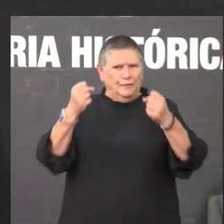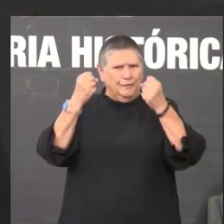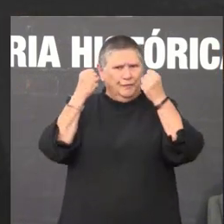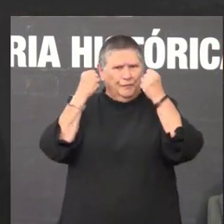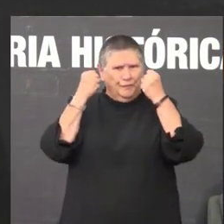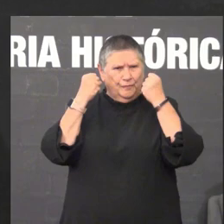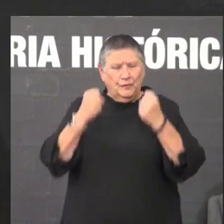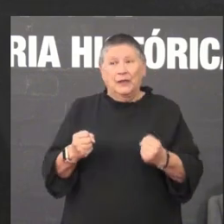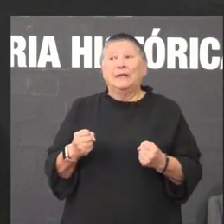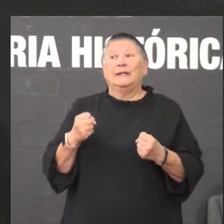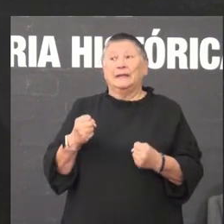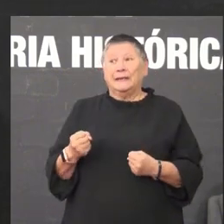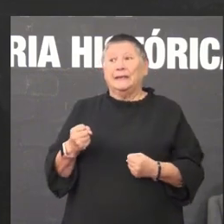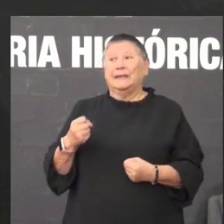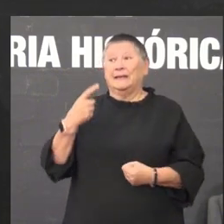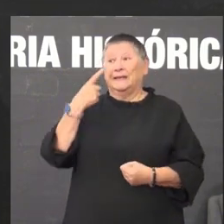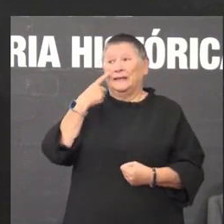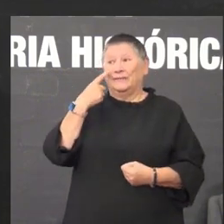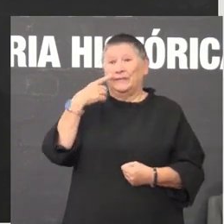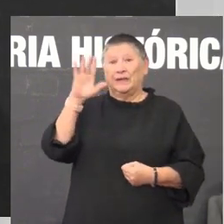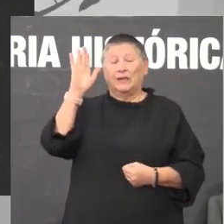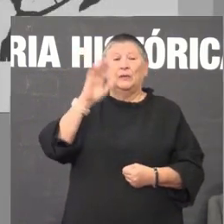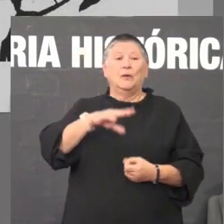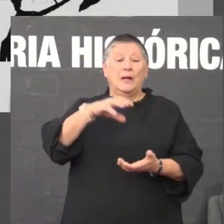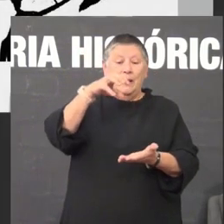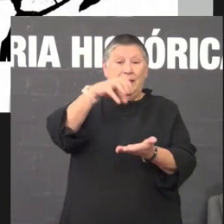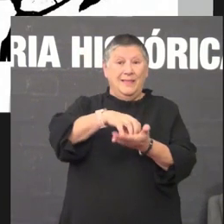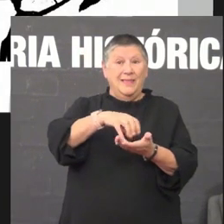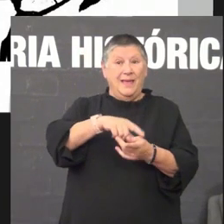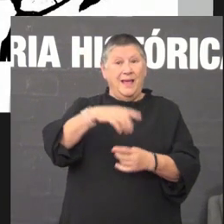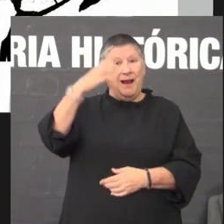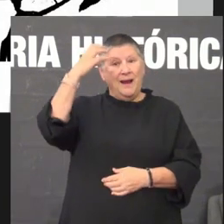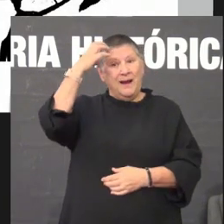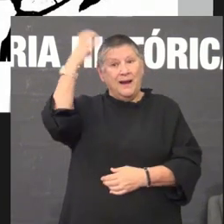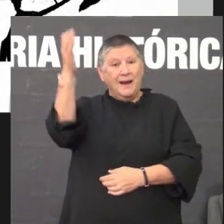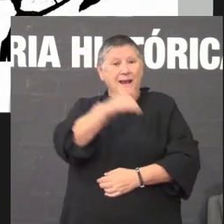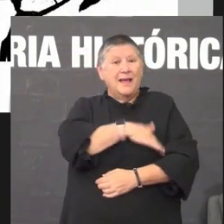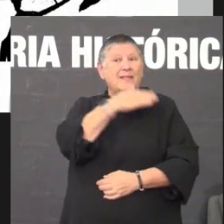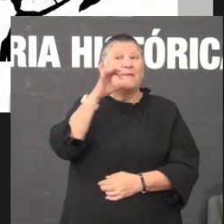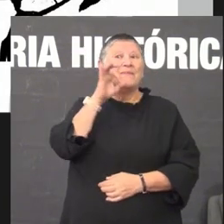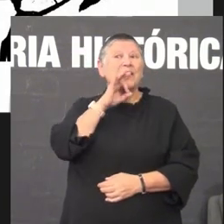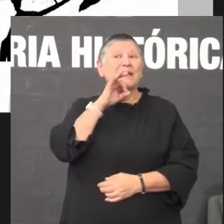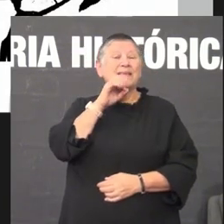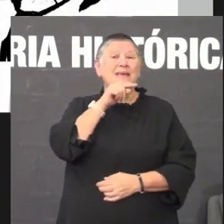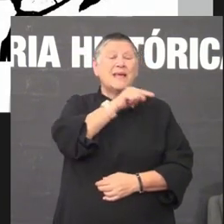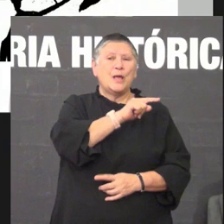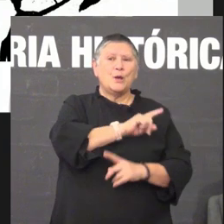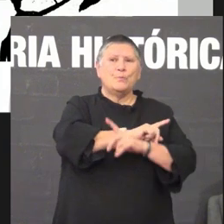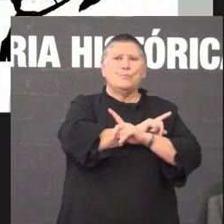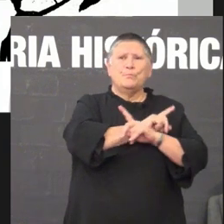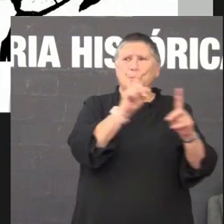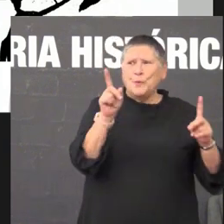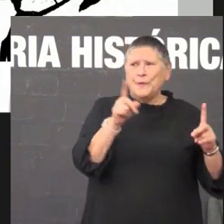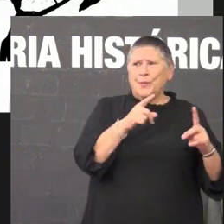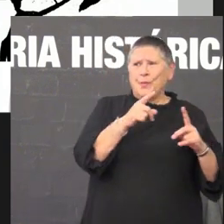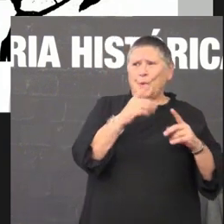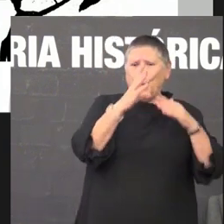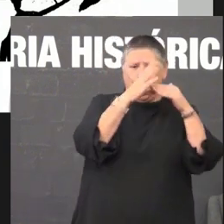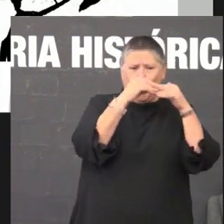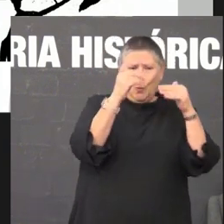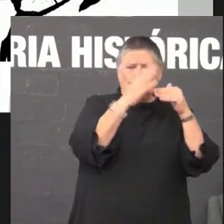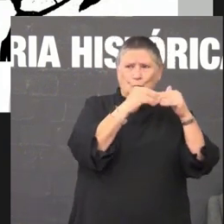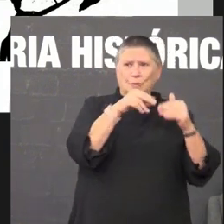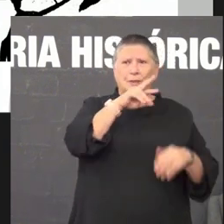mesmo foi contra institucións como a Real Academia Galega que tiñan proibido utilizar o galego nos seus